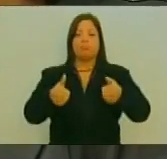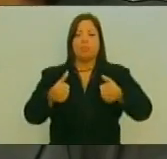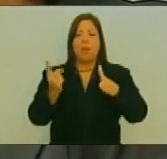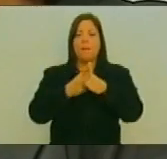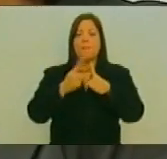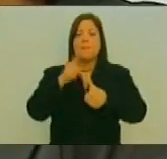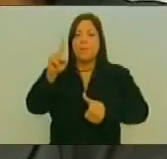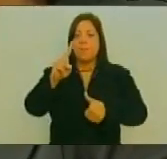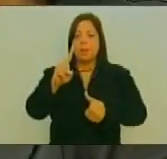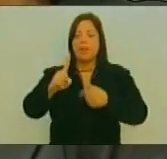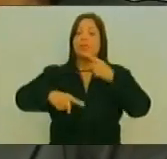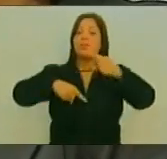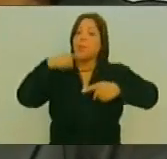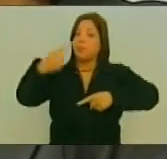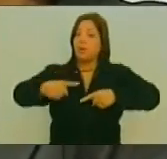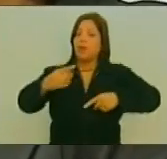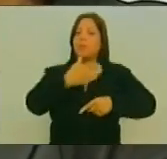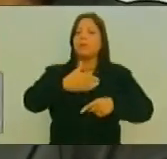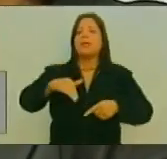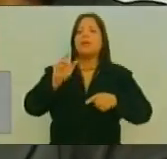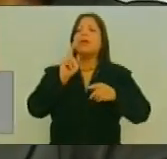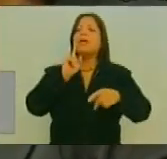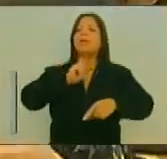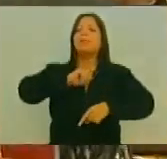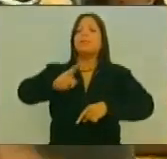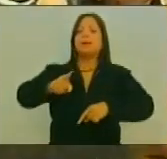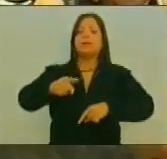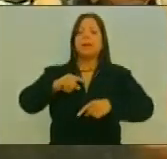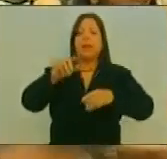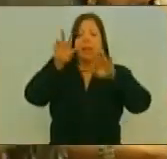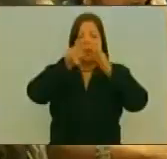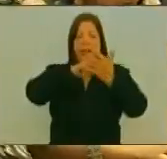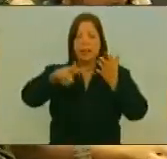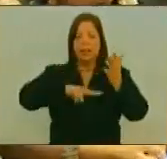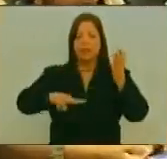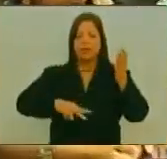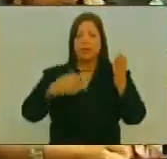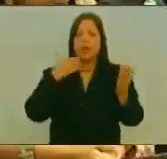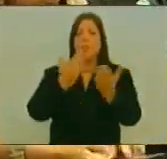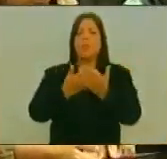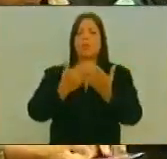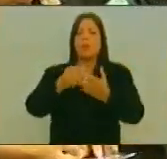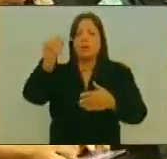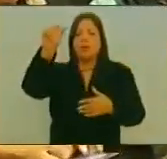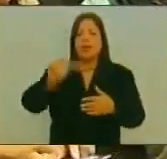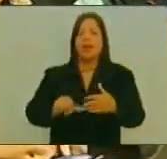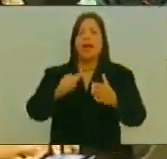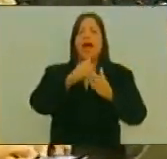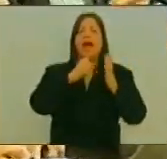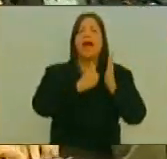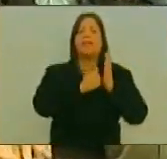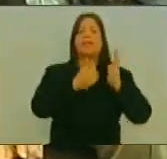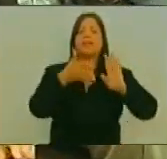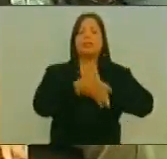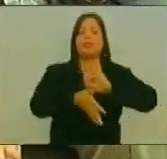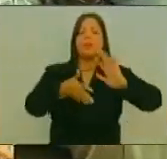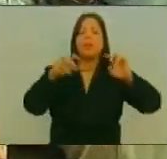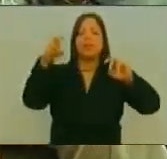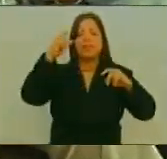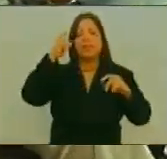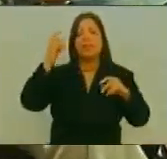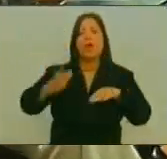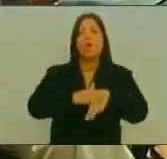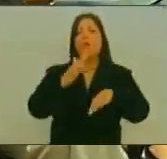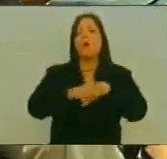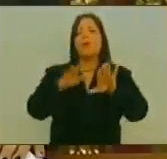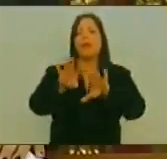primer vicepresidente ordenó al secretario Dar lectura a la propuesta del orden del día De la sesión ordinaria del día